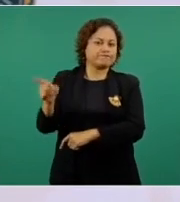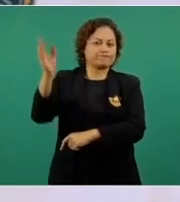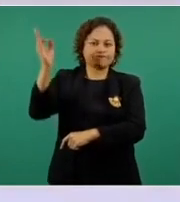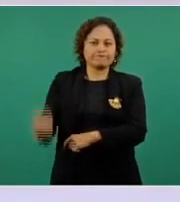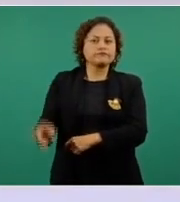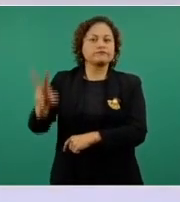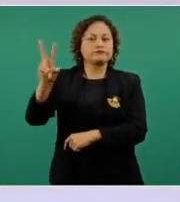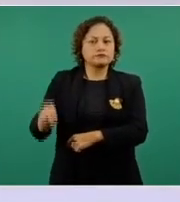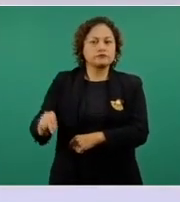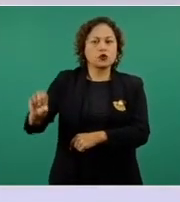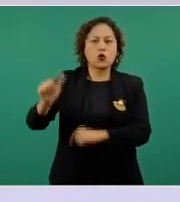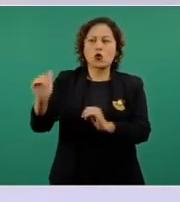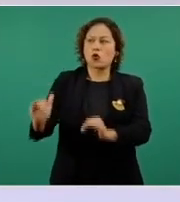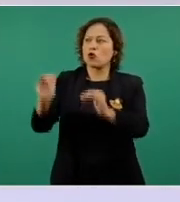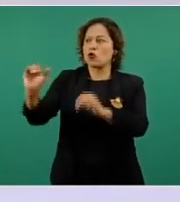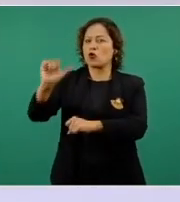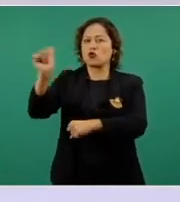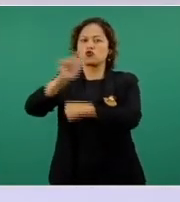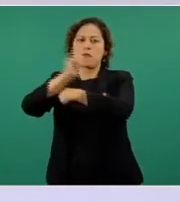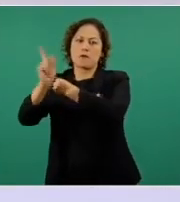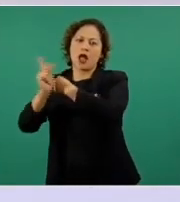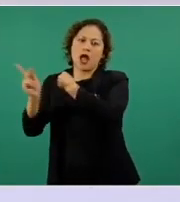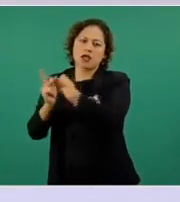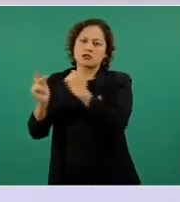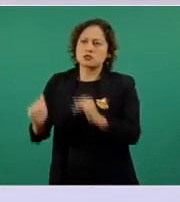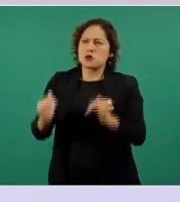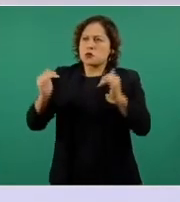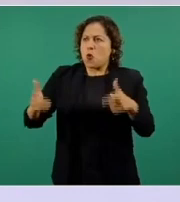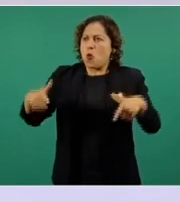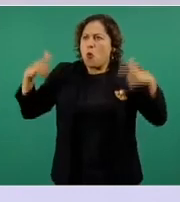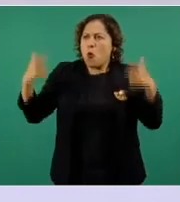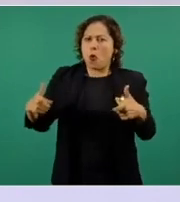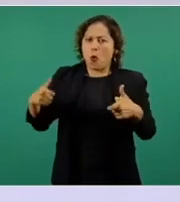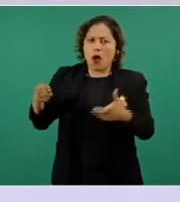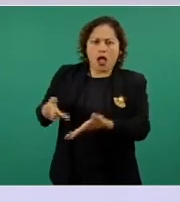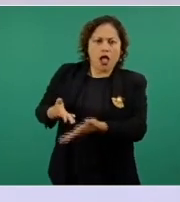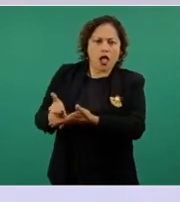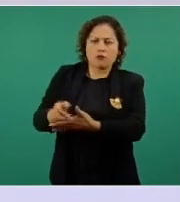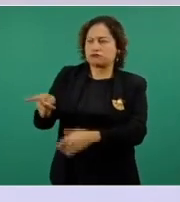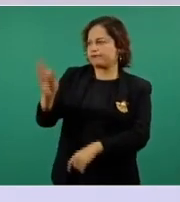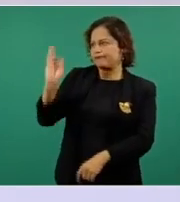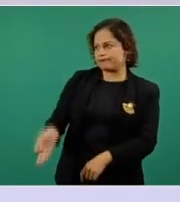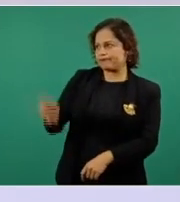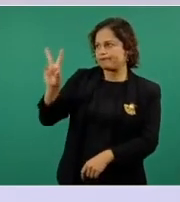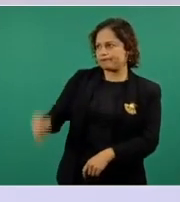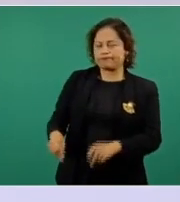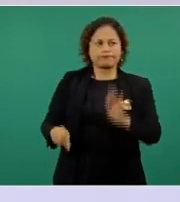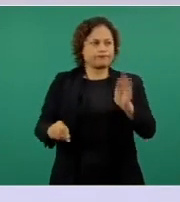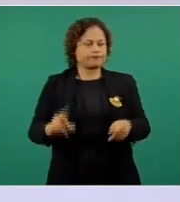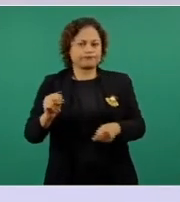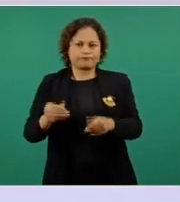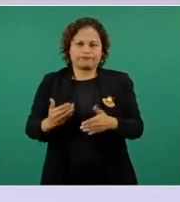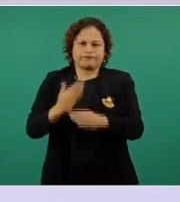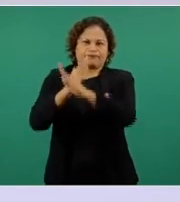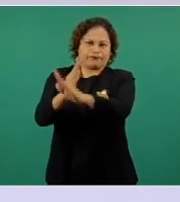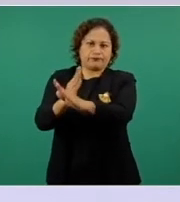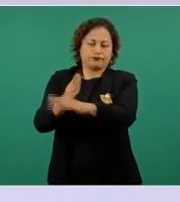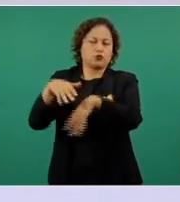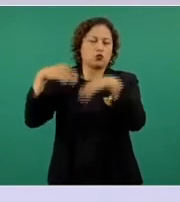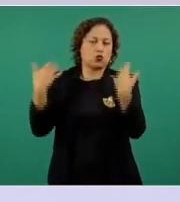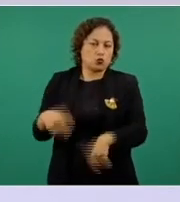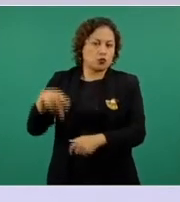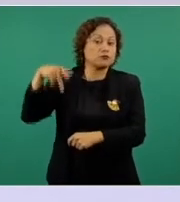extranjera. Ya he dicho y repito,